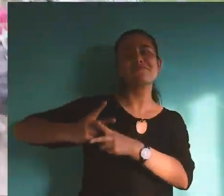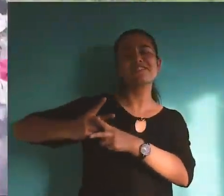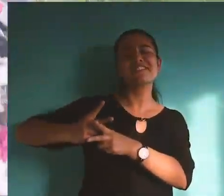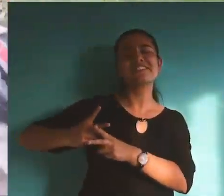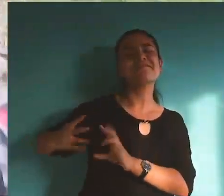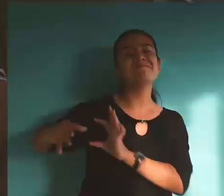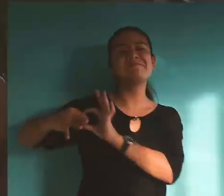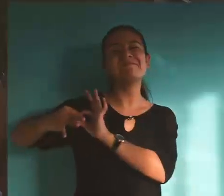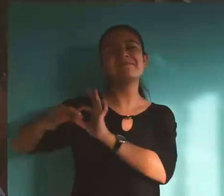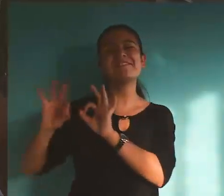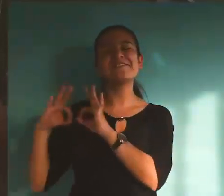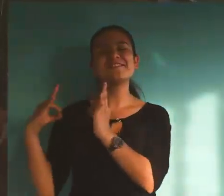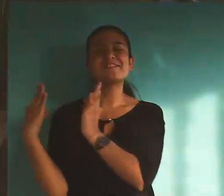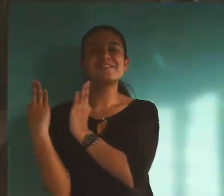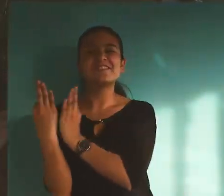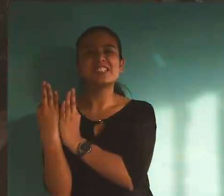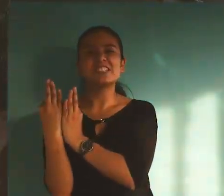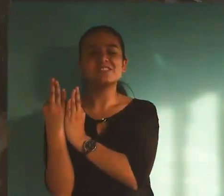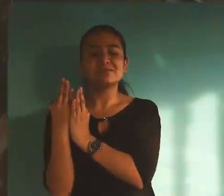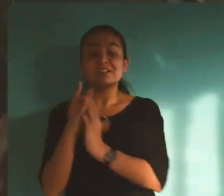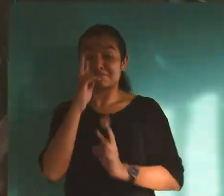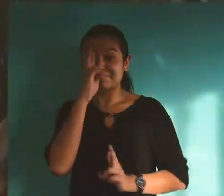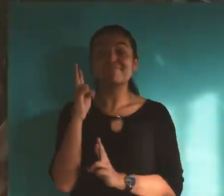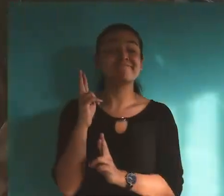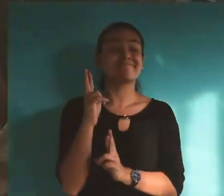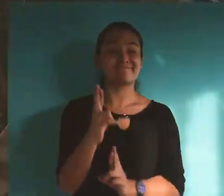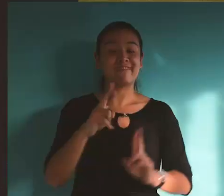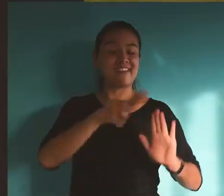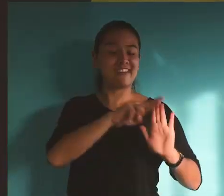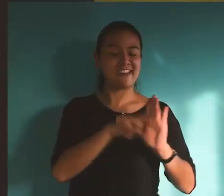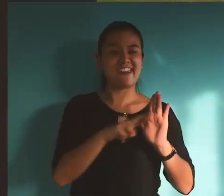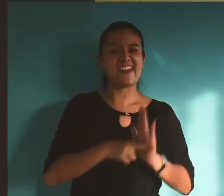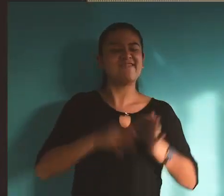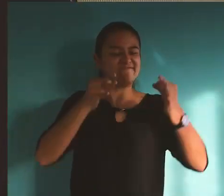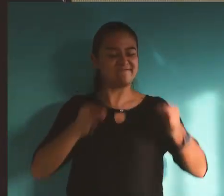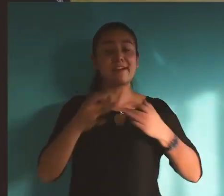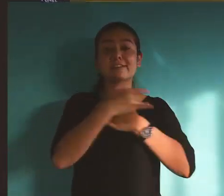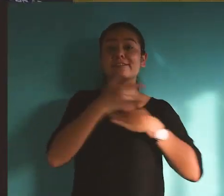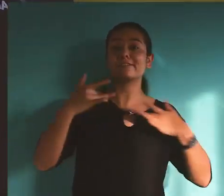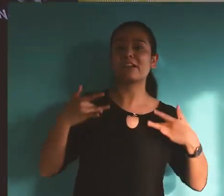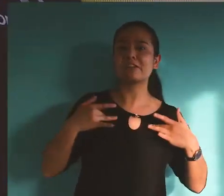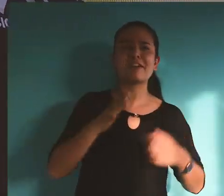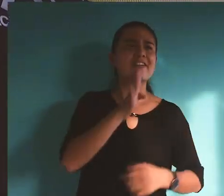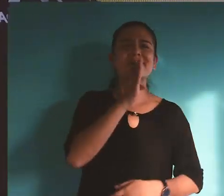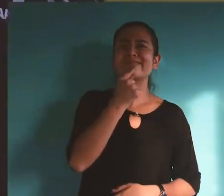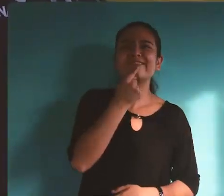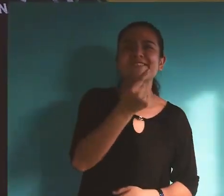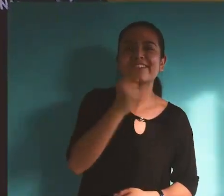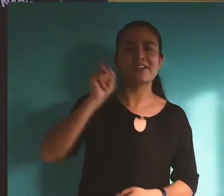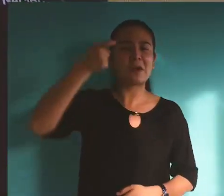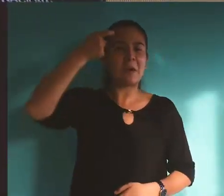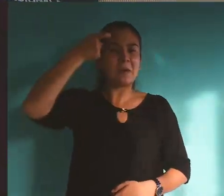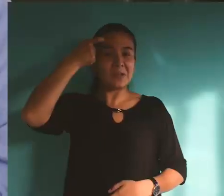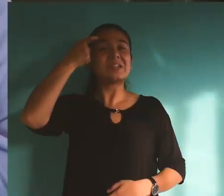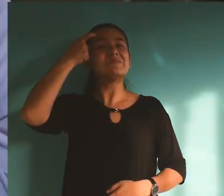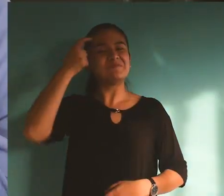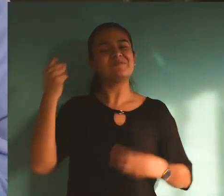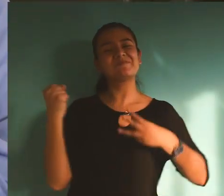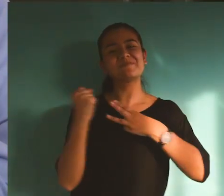a acatar rigurosamente los protocolos de bioseguridad recomendados por el Gobierno Nacional y por la entidad.